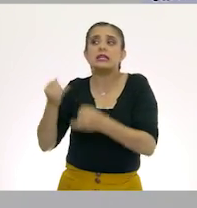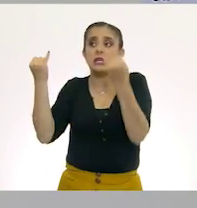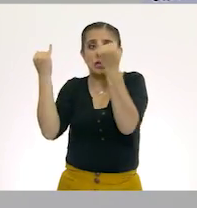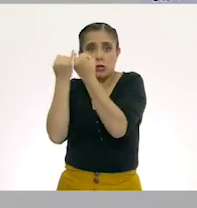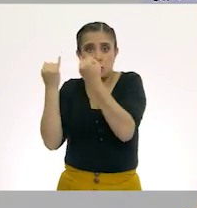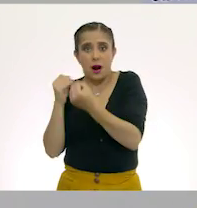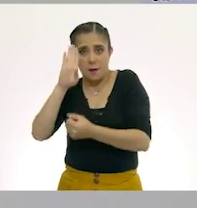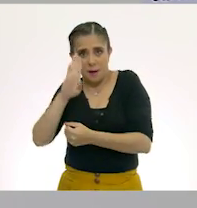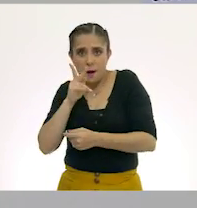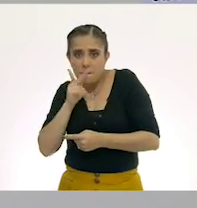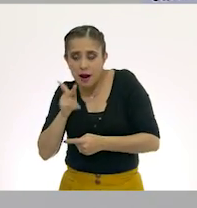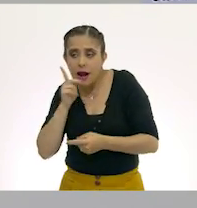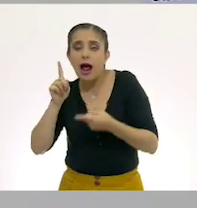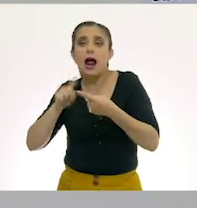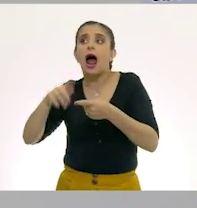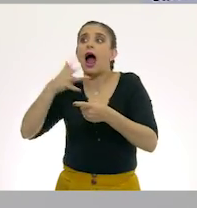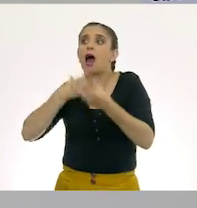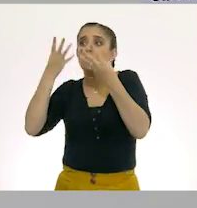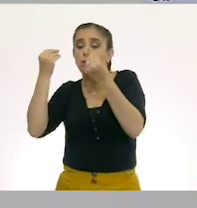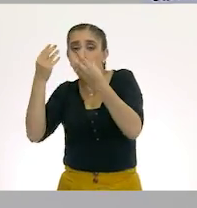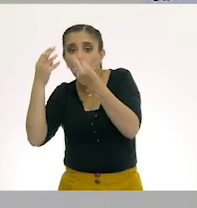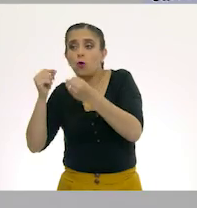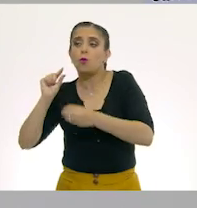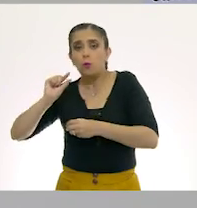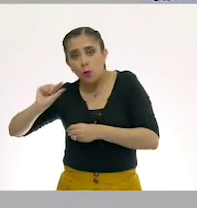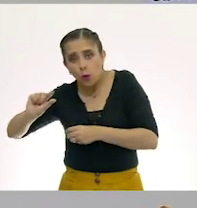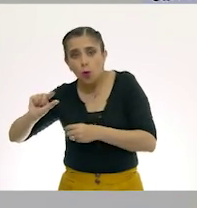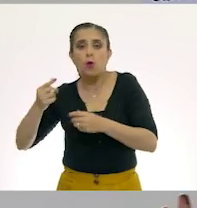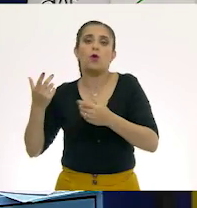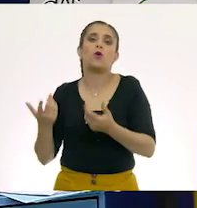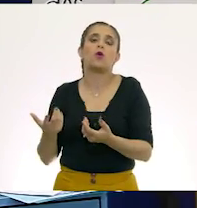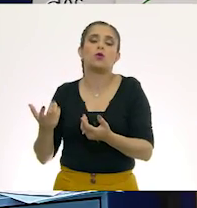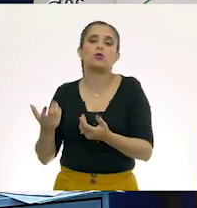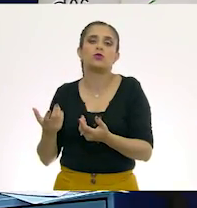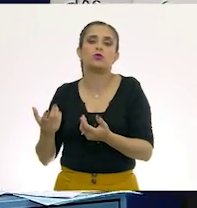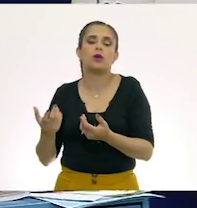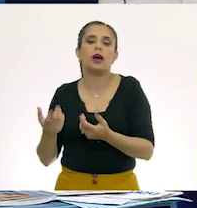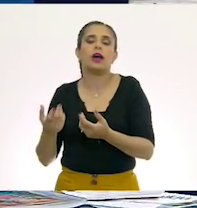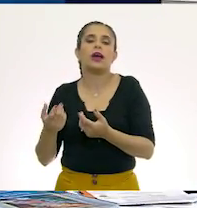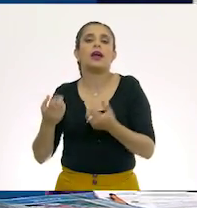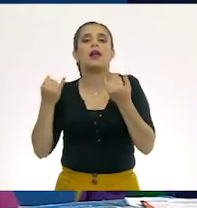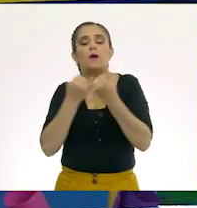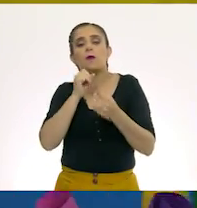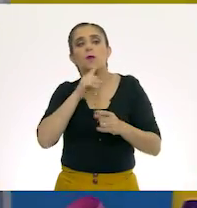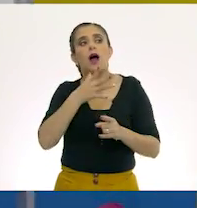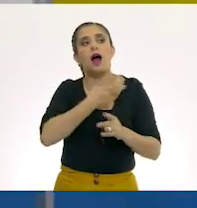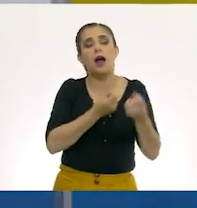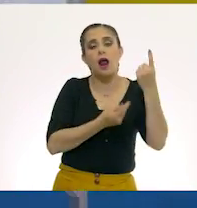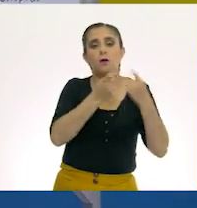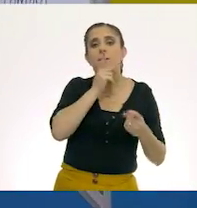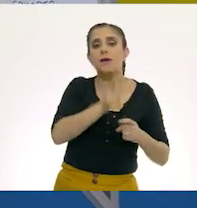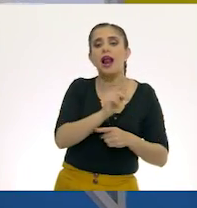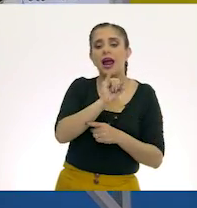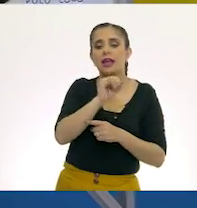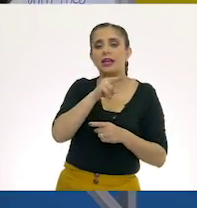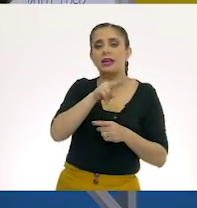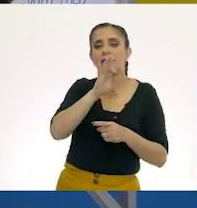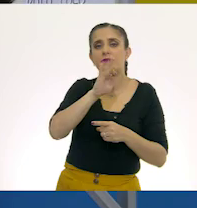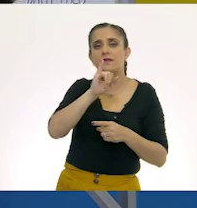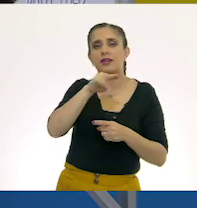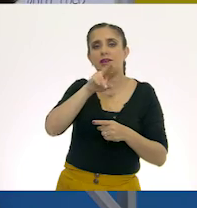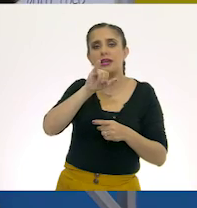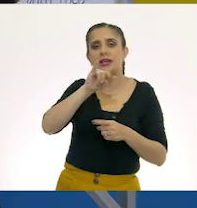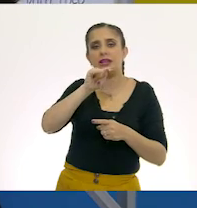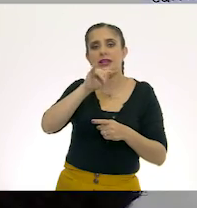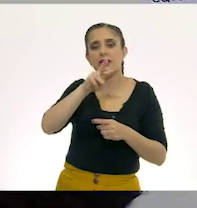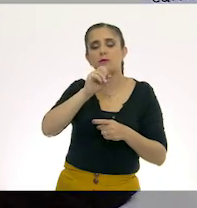diminutivo, con singular, con plural y algunos modos en infinitivo. Que también, si